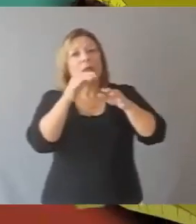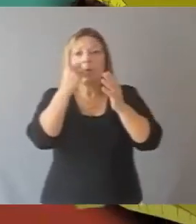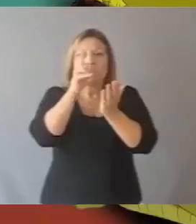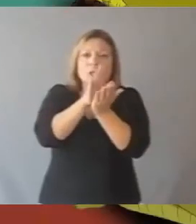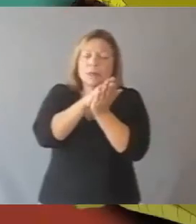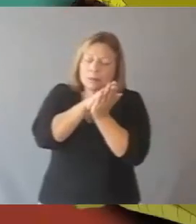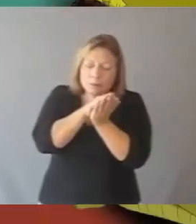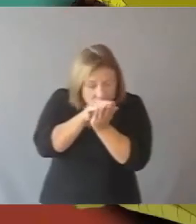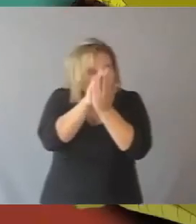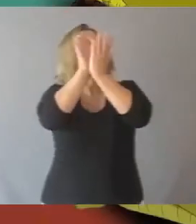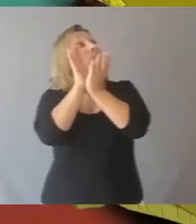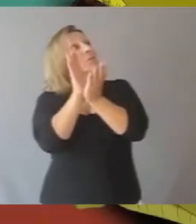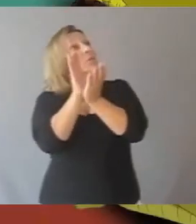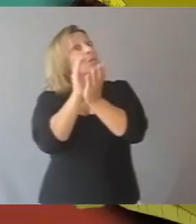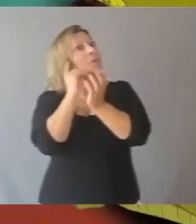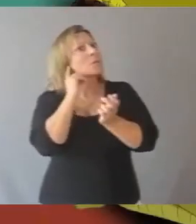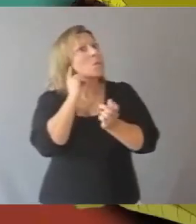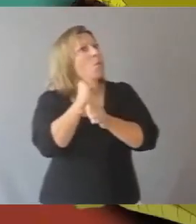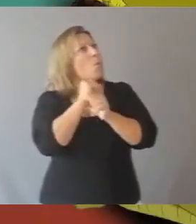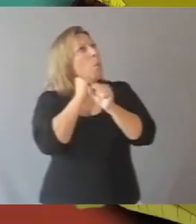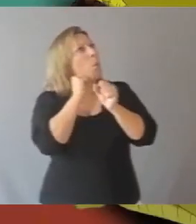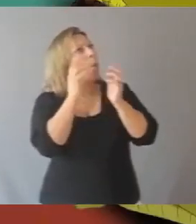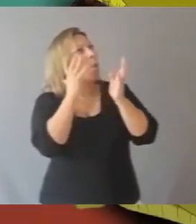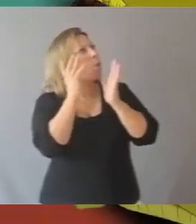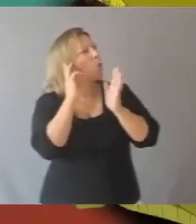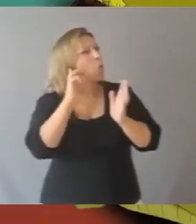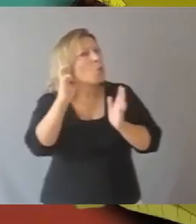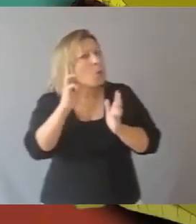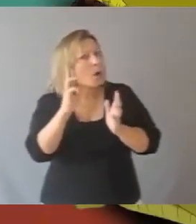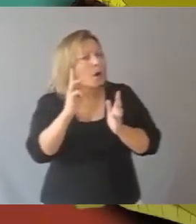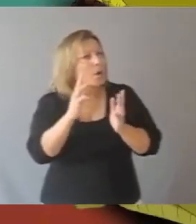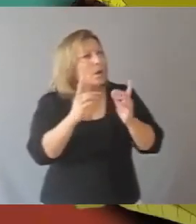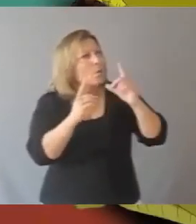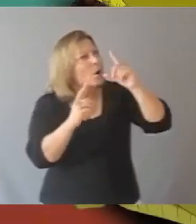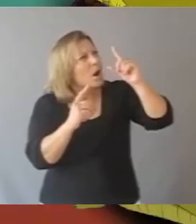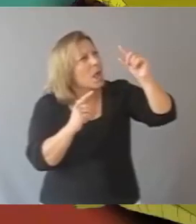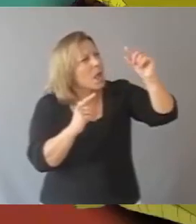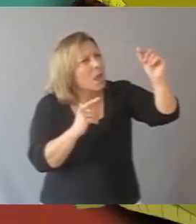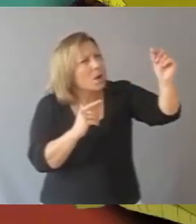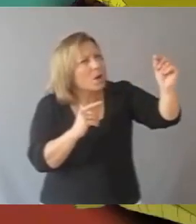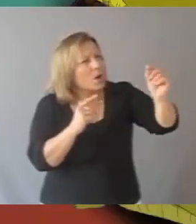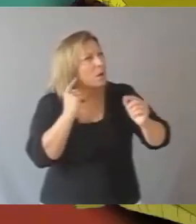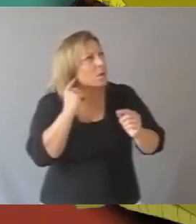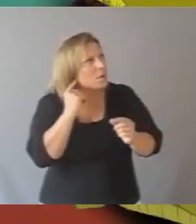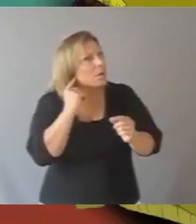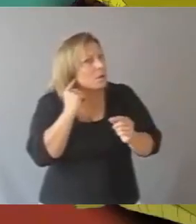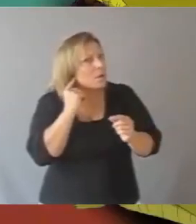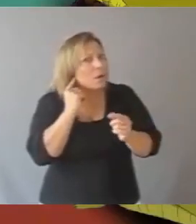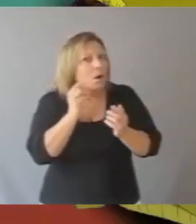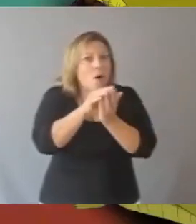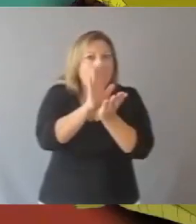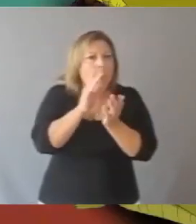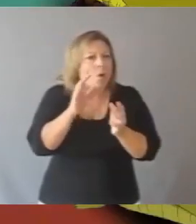yacaré se despertó de golpe y levantó la cabeza porque creía haber sentido ruido. Prestó oídos y lejos, muy lejos, oyó